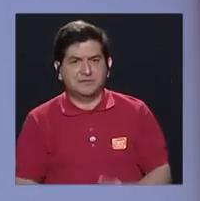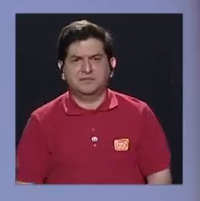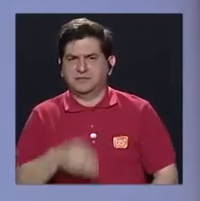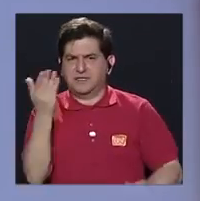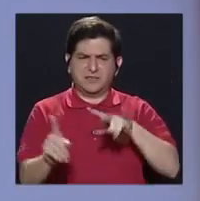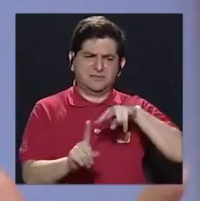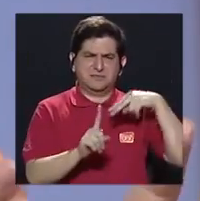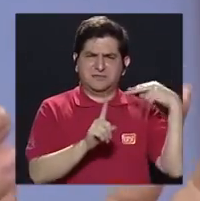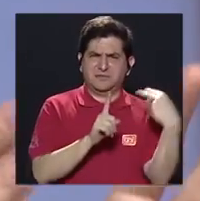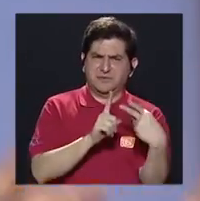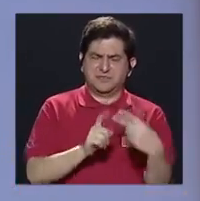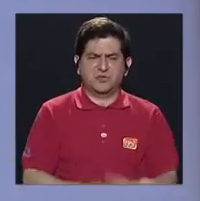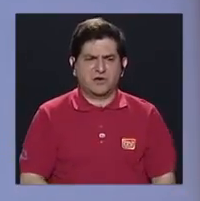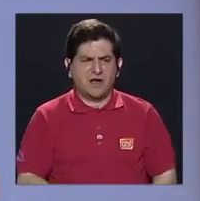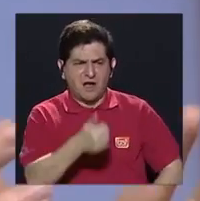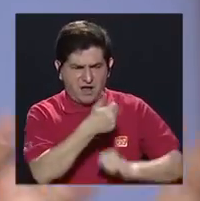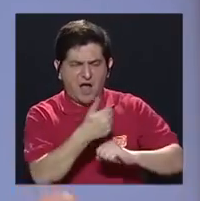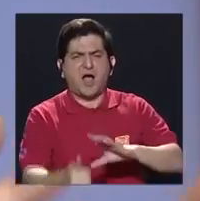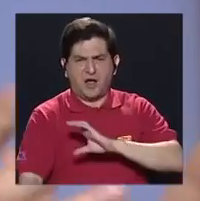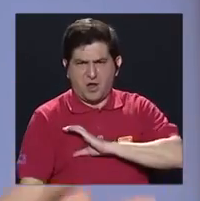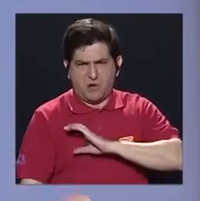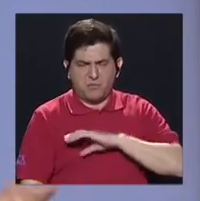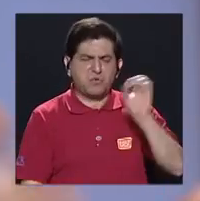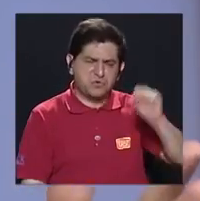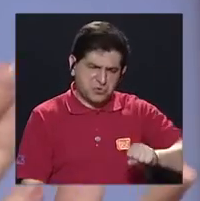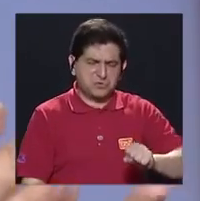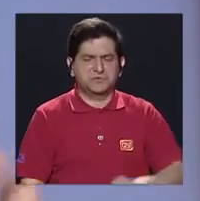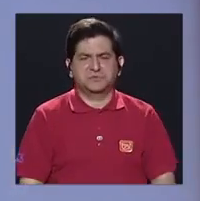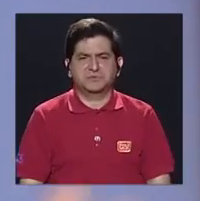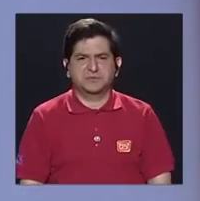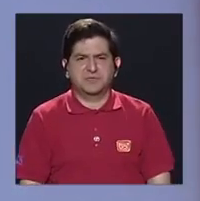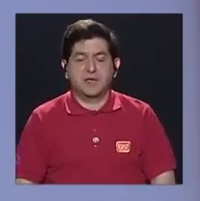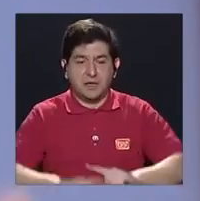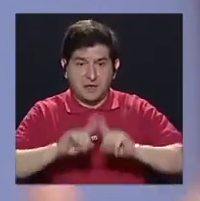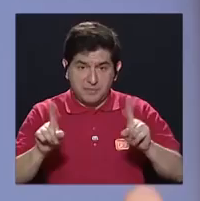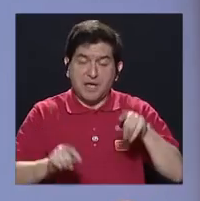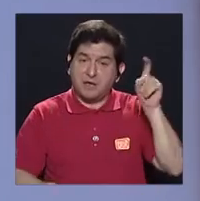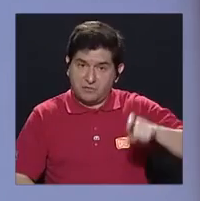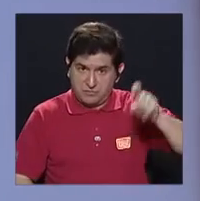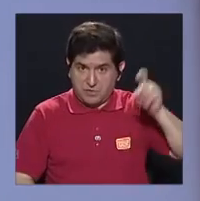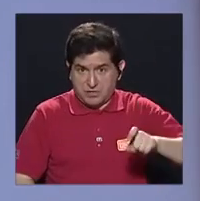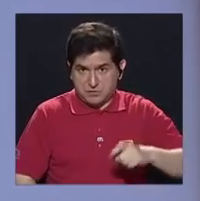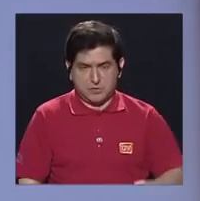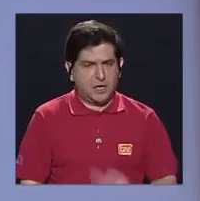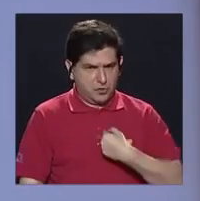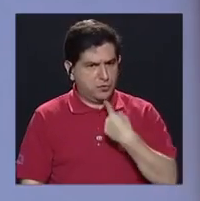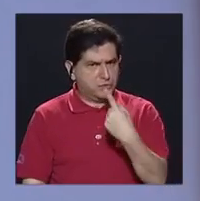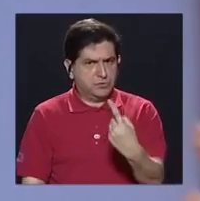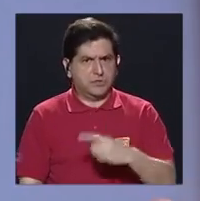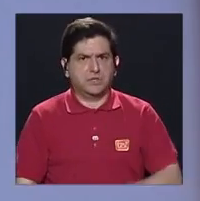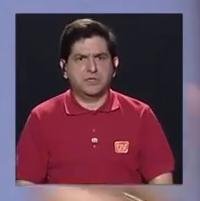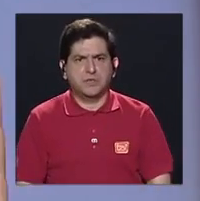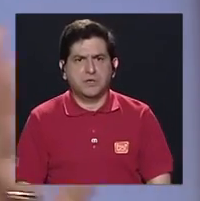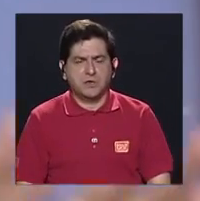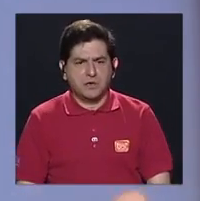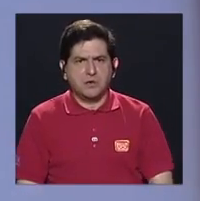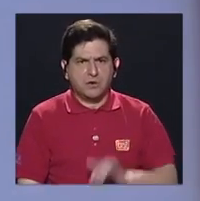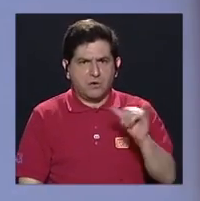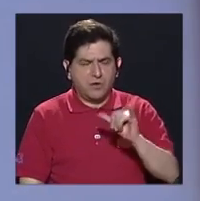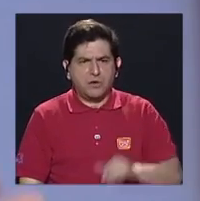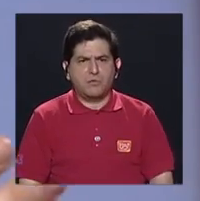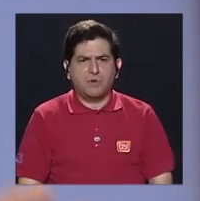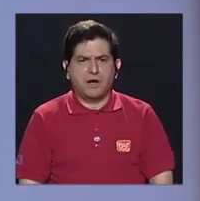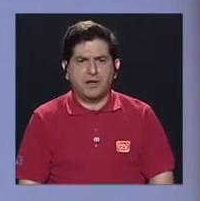haber una visión más, bueno, vamos a reforzar la policía, vamos a hacer esto, o sea, que hay que hacerlo. O no quiero decir que no podamos y tengamos que verlo desde una